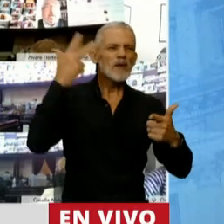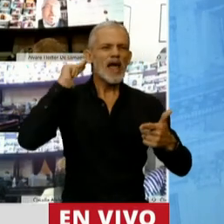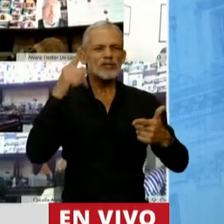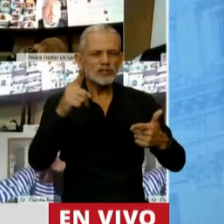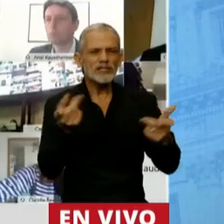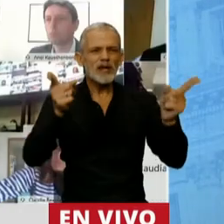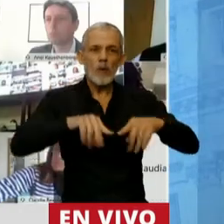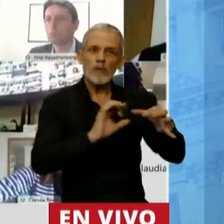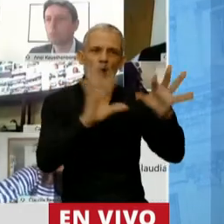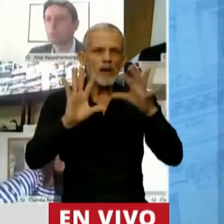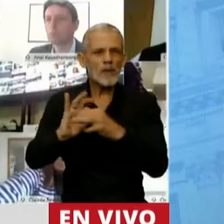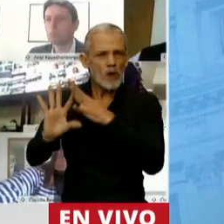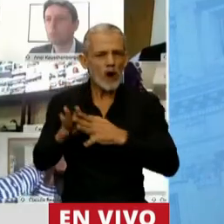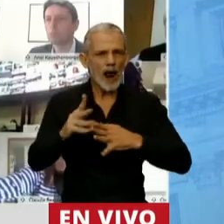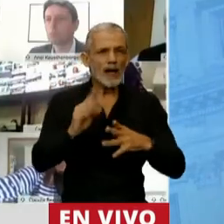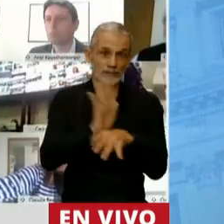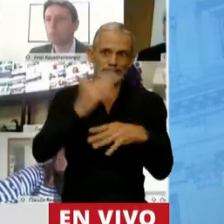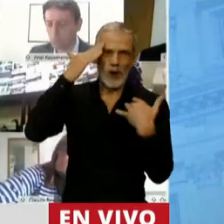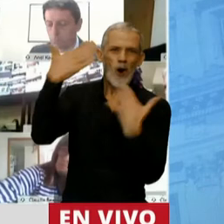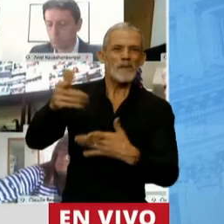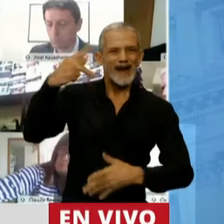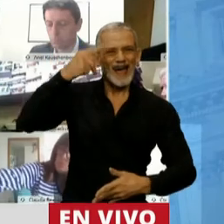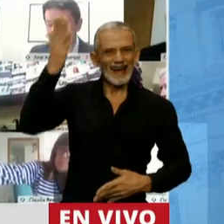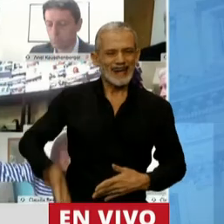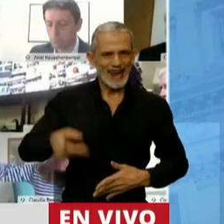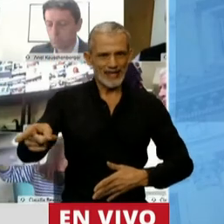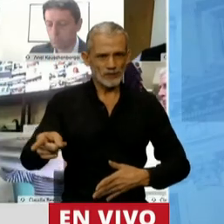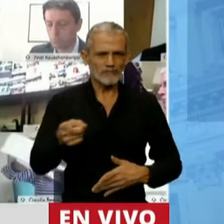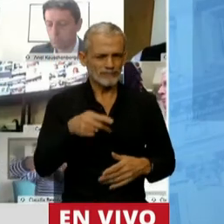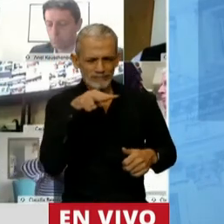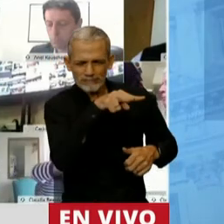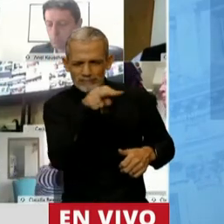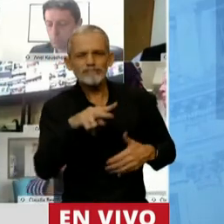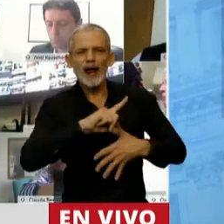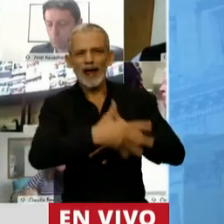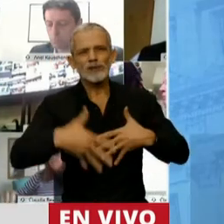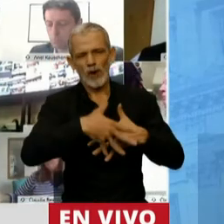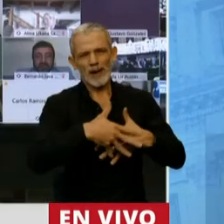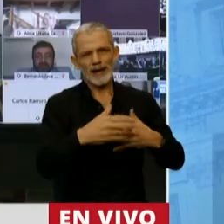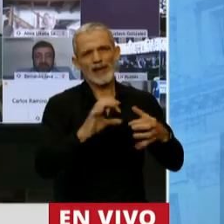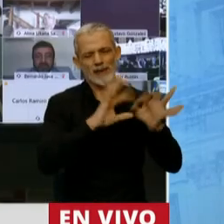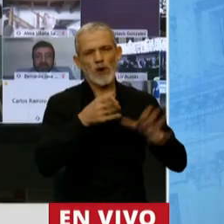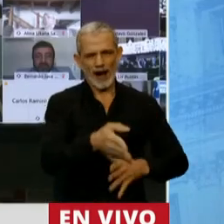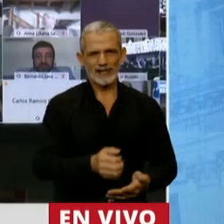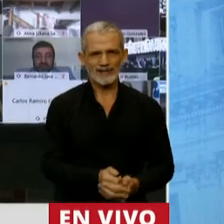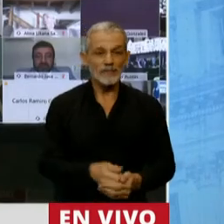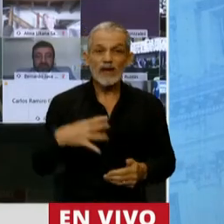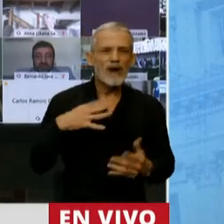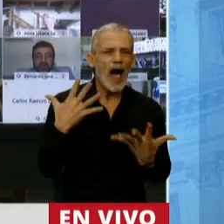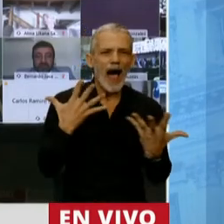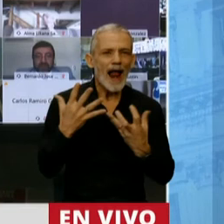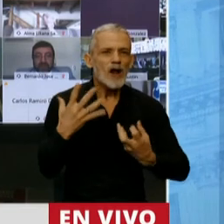Chile. ¡Qué mejor homenaje está recibiendo Néstor! Y como si faltara un hecho,